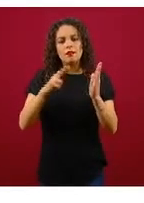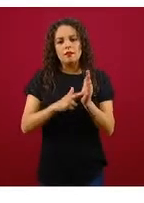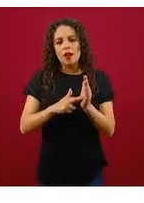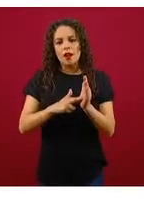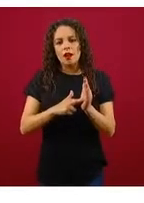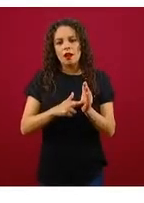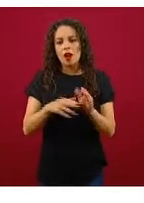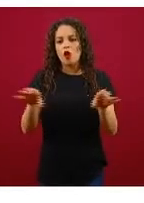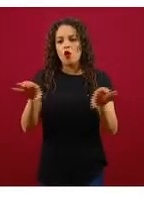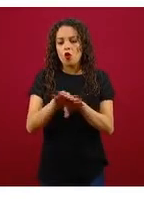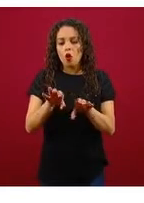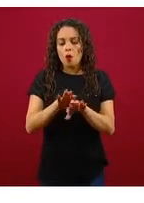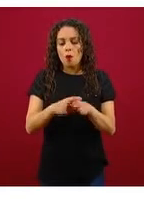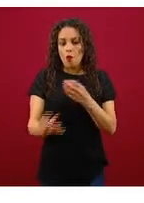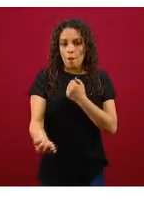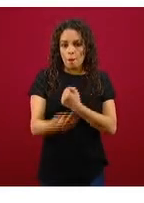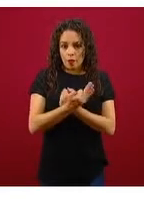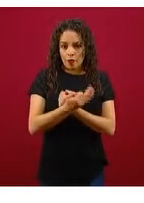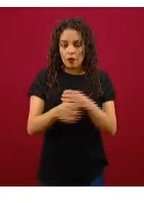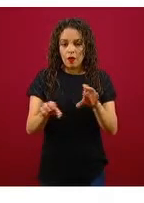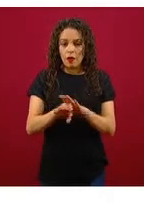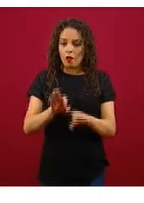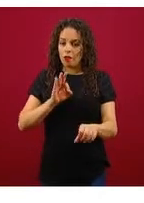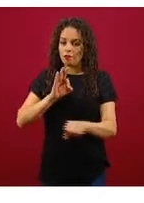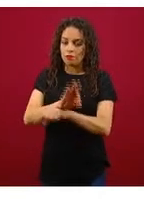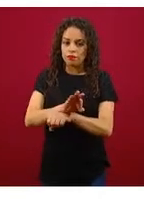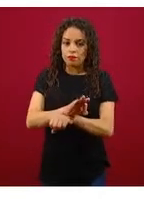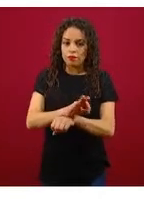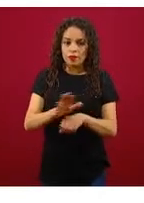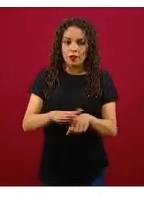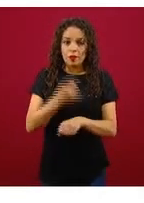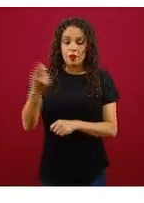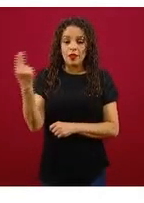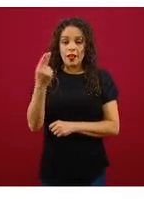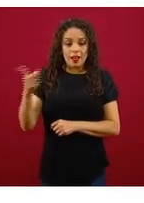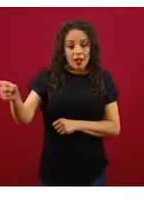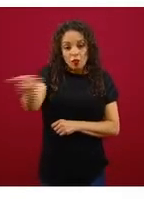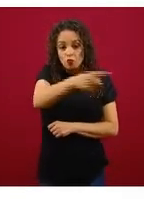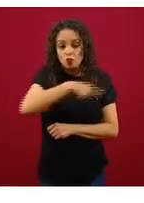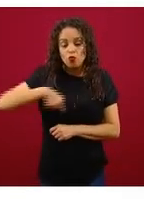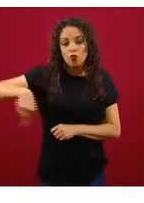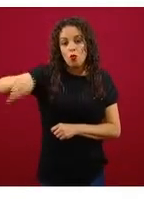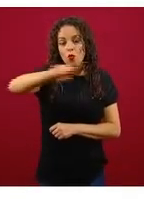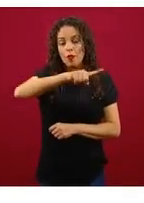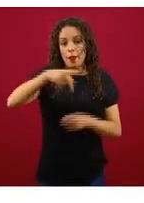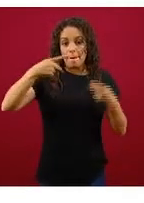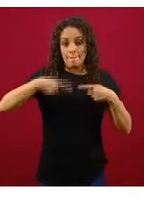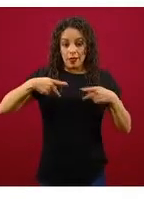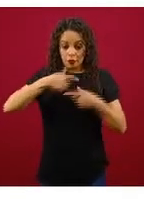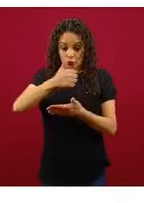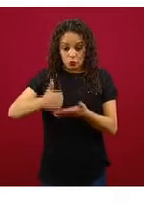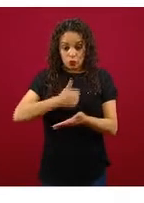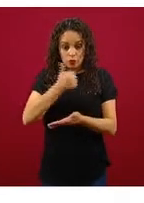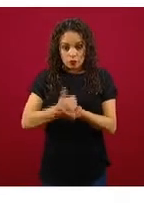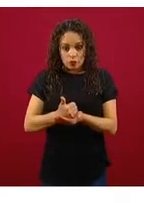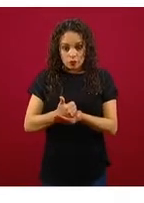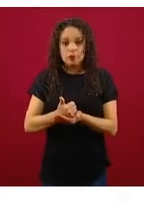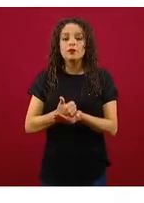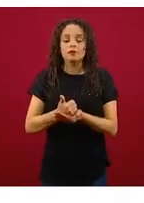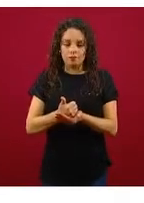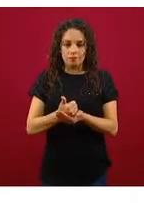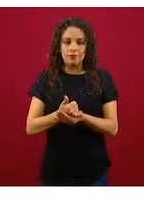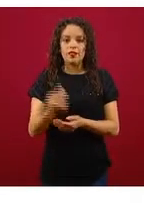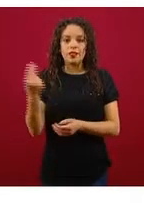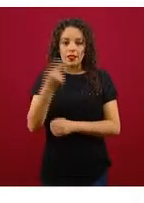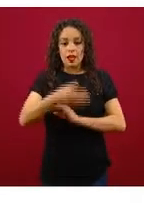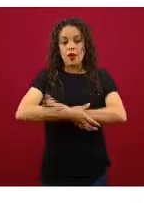porque de nuevo insistir, las epidemias se ganan trabajando en territorio, con las personas, sumándolas y con la solidaridad y el